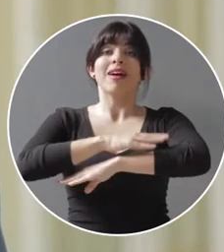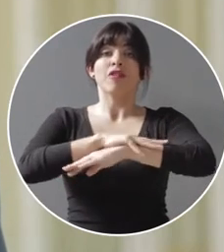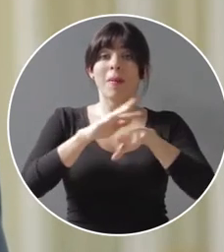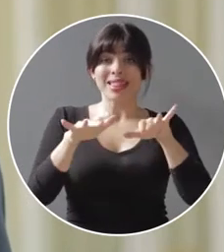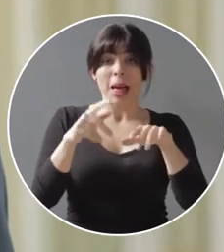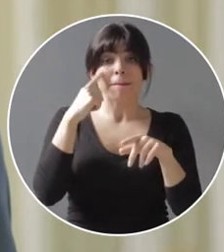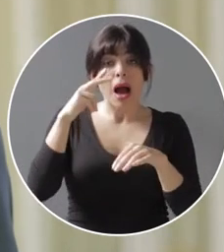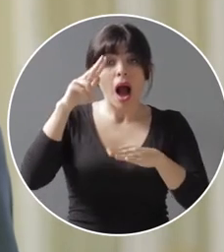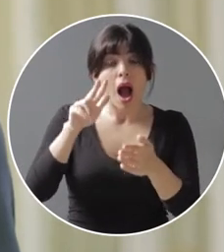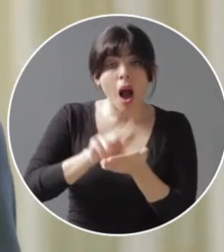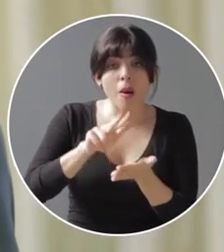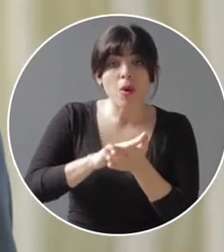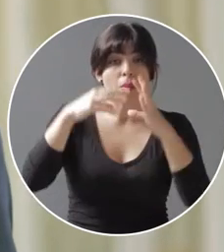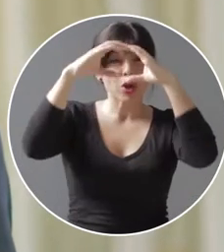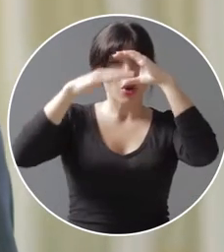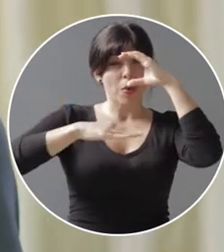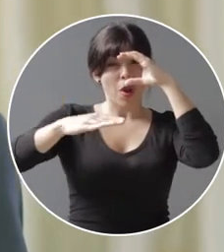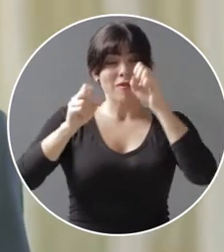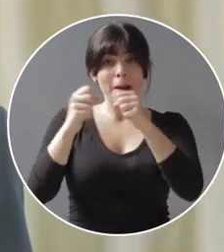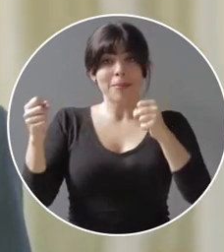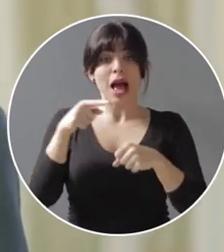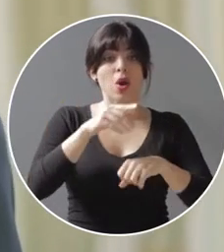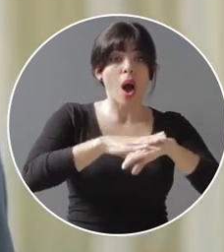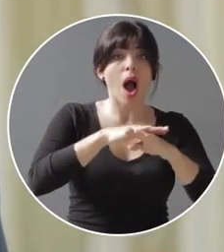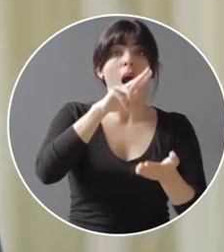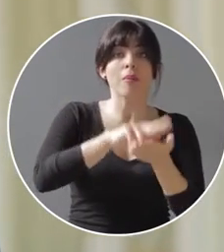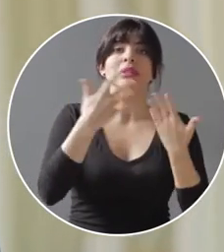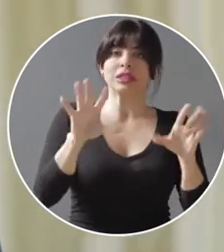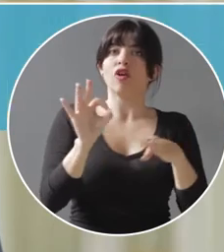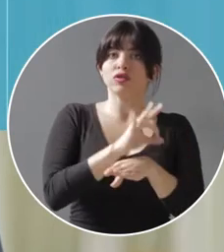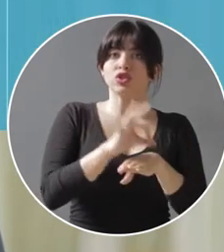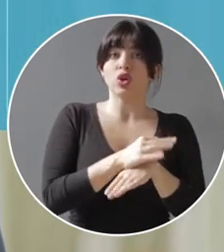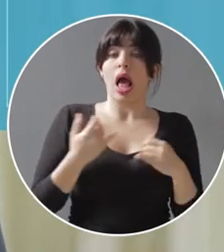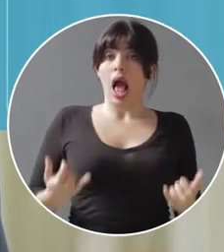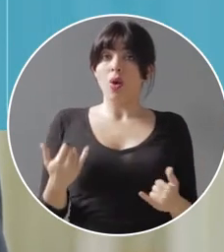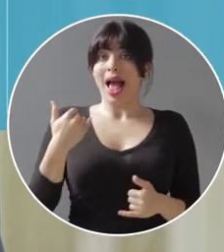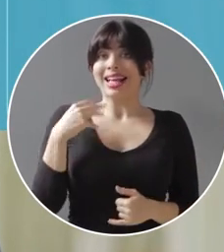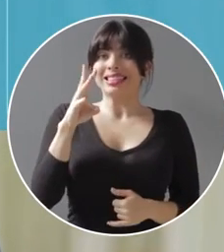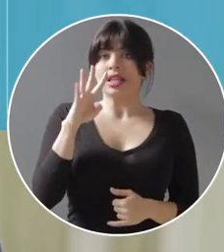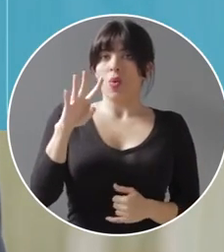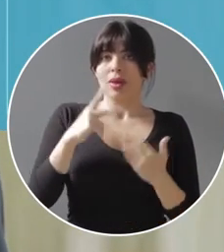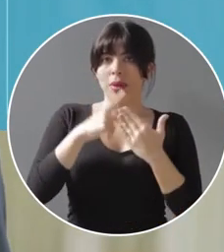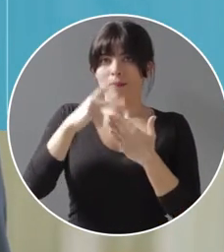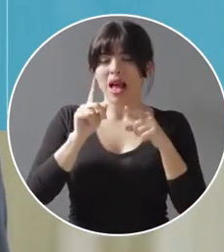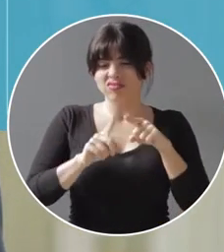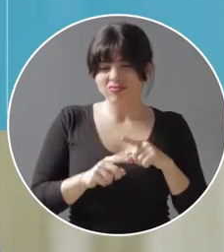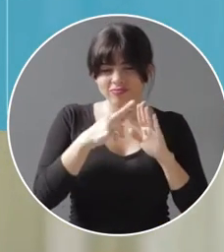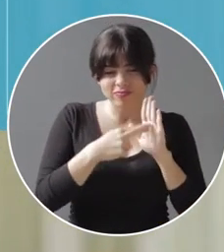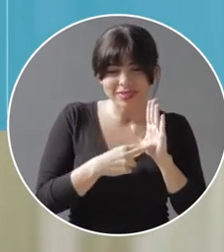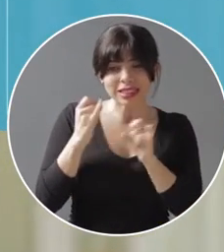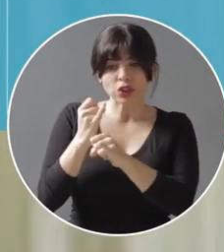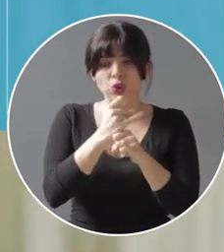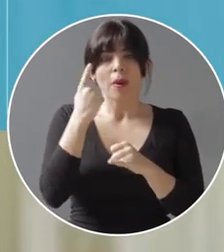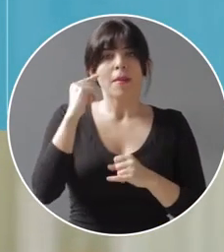digital de aprobación de planos topográficos. Y actualmente existen 64 planes de mejora regulatoria